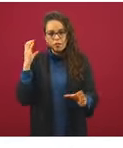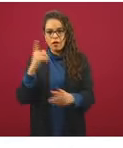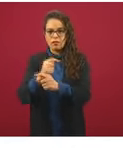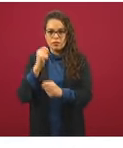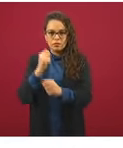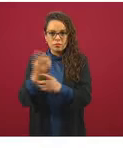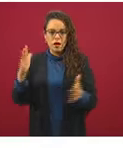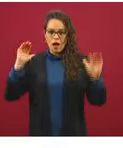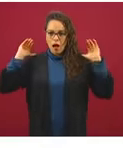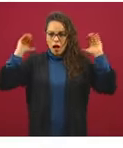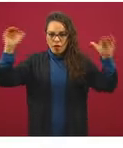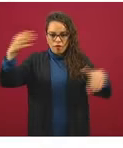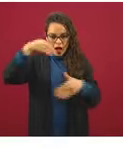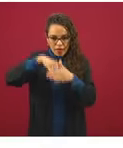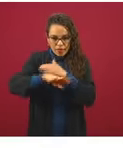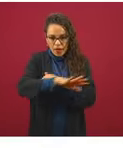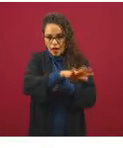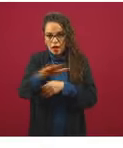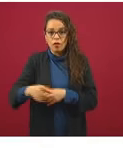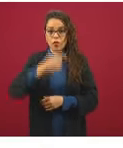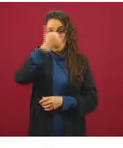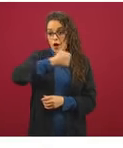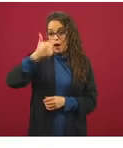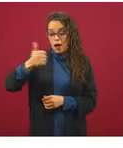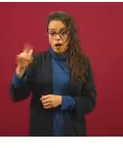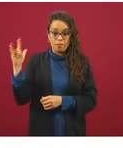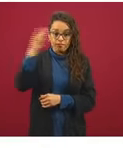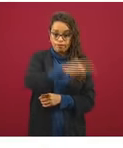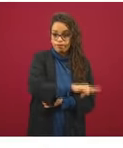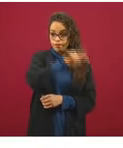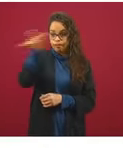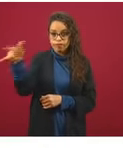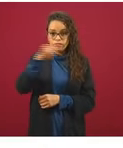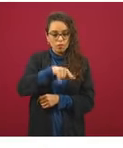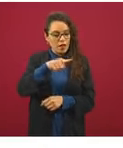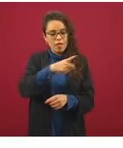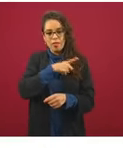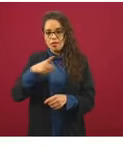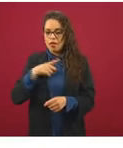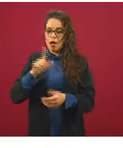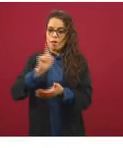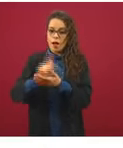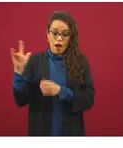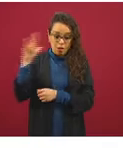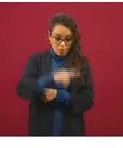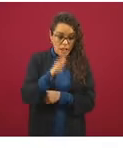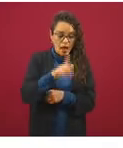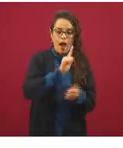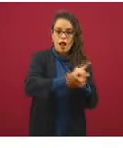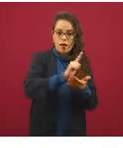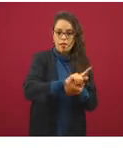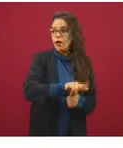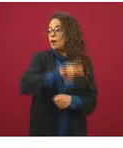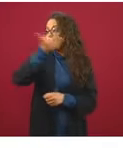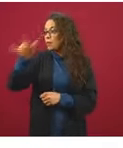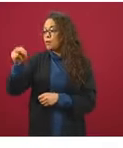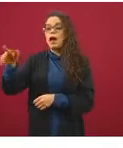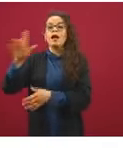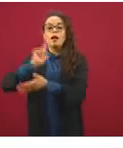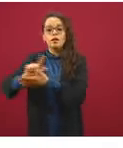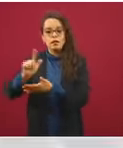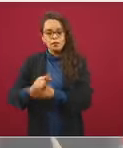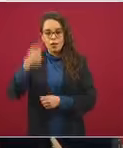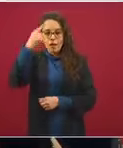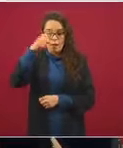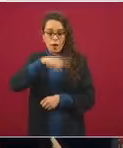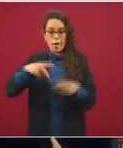las aeronaves por dentro, después de cada viaje, para que el siguiente pasajero pueda subirse y pueda hacerlo con toda la confianza. La